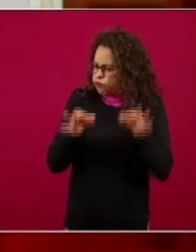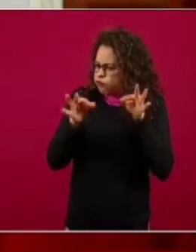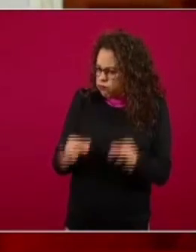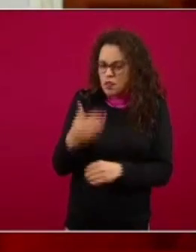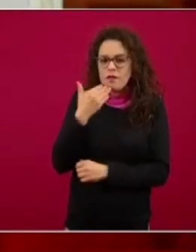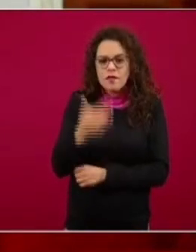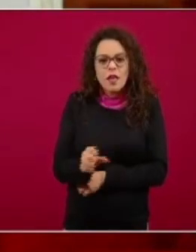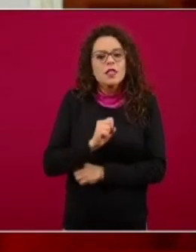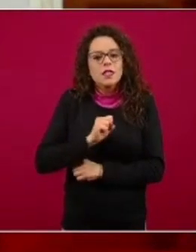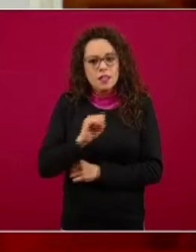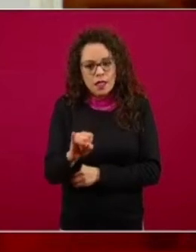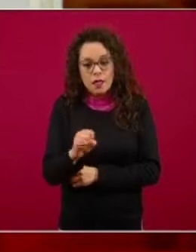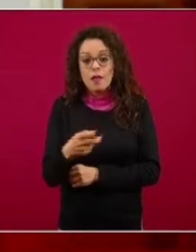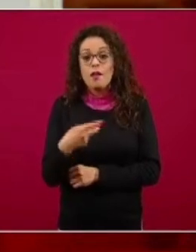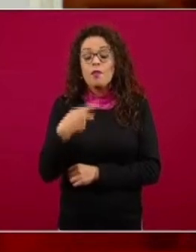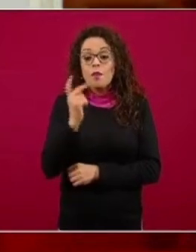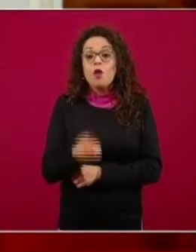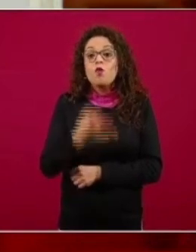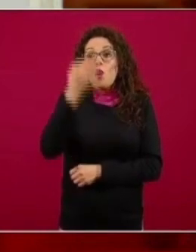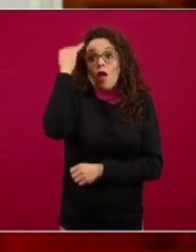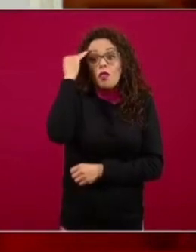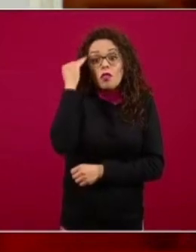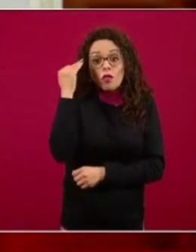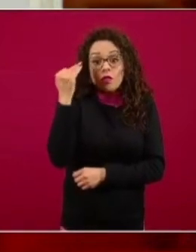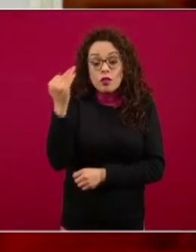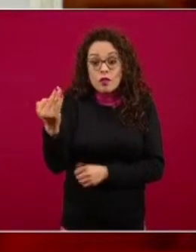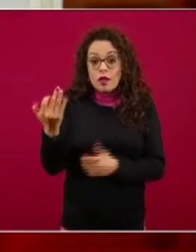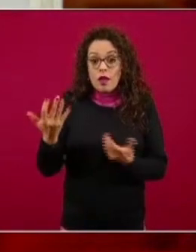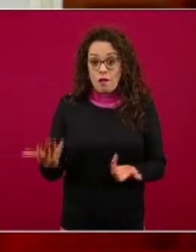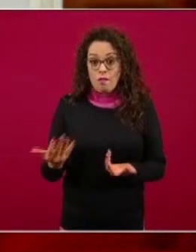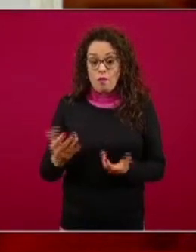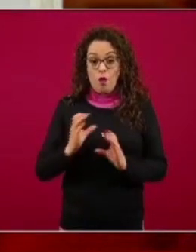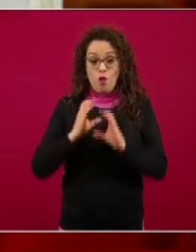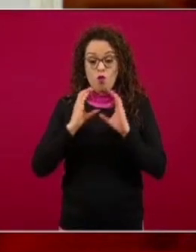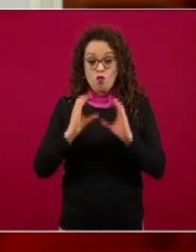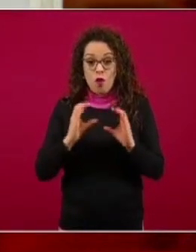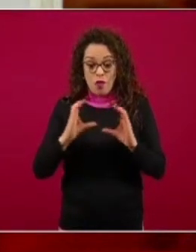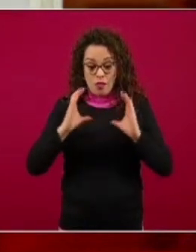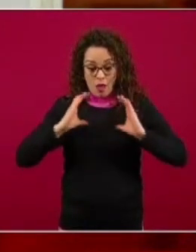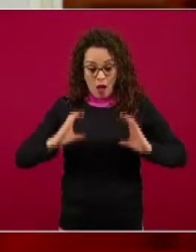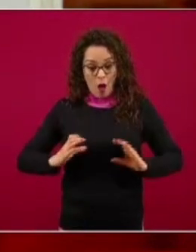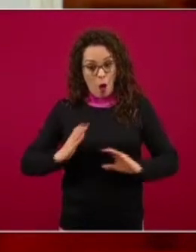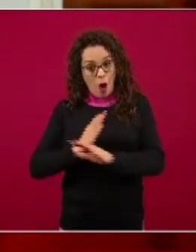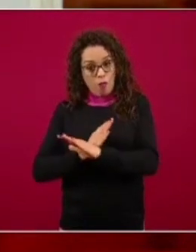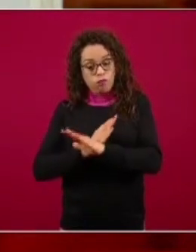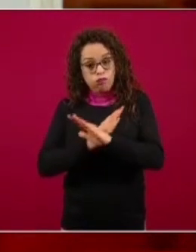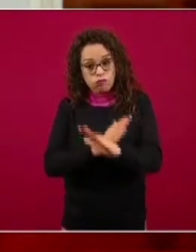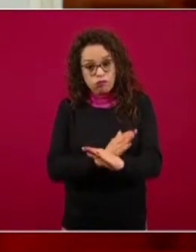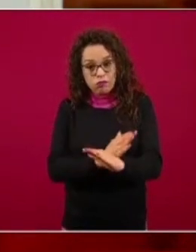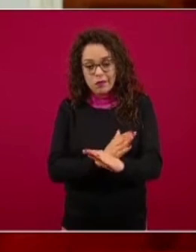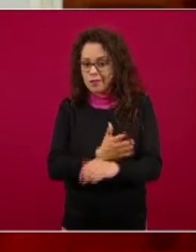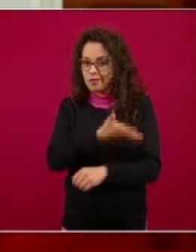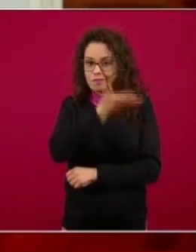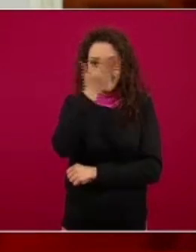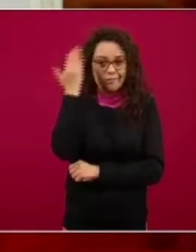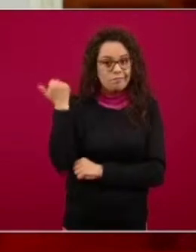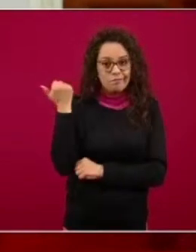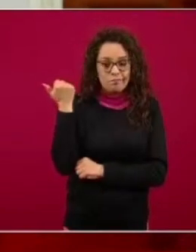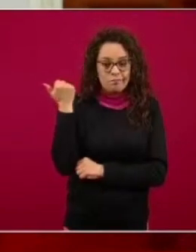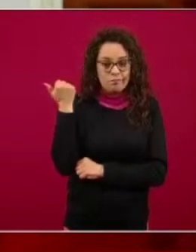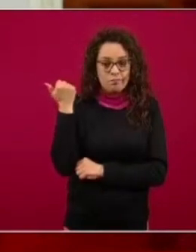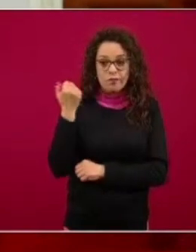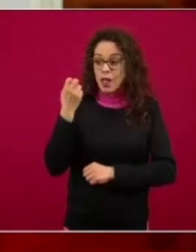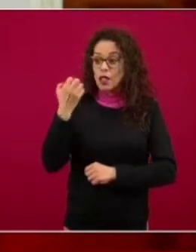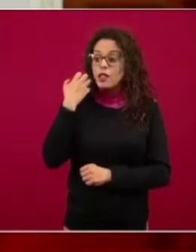cuánto tiempo nos va a durar la inmunidad y por lo tanto no quiere decir que la vacuna es un